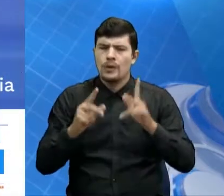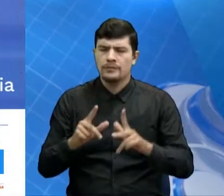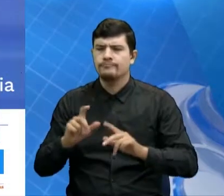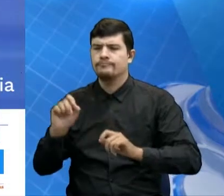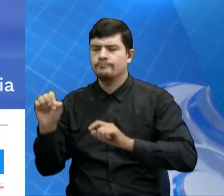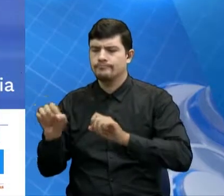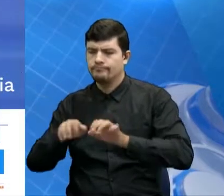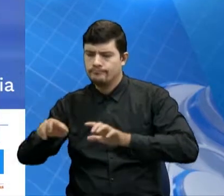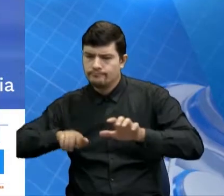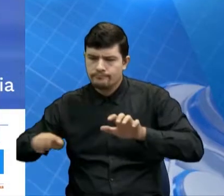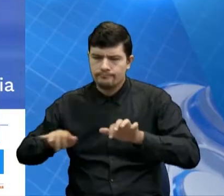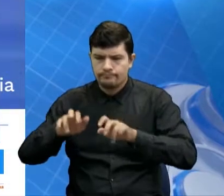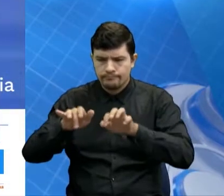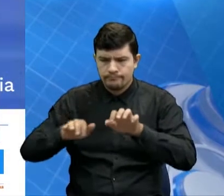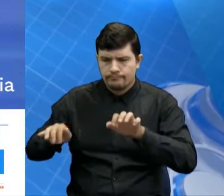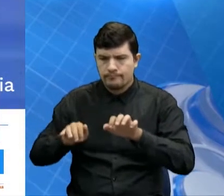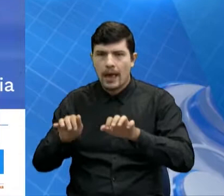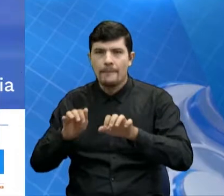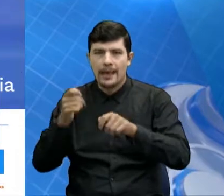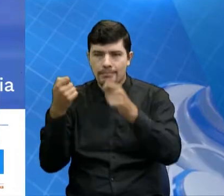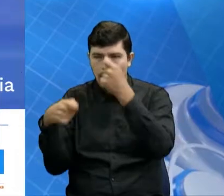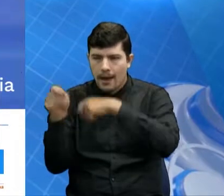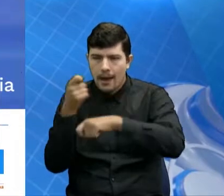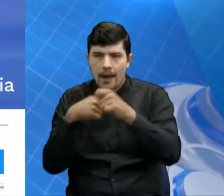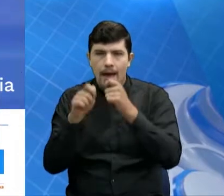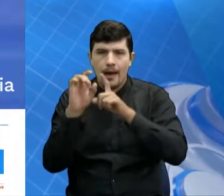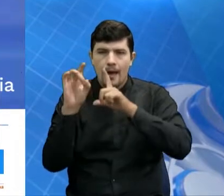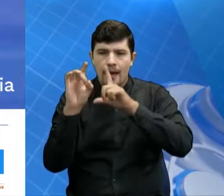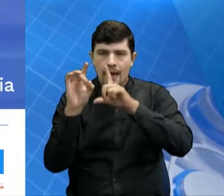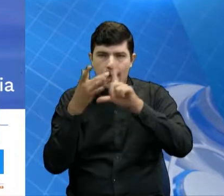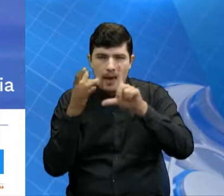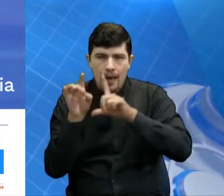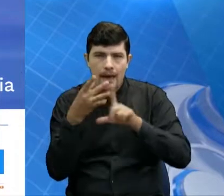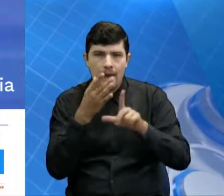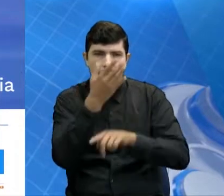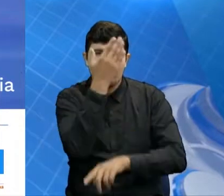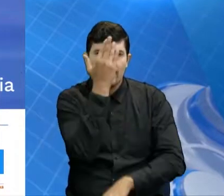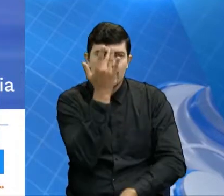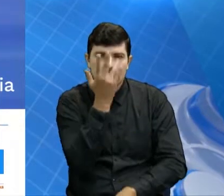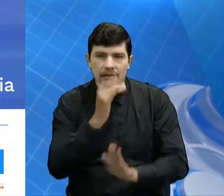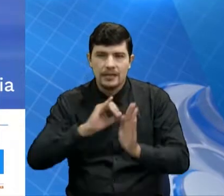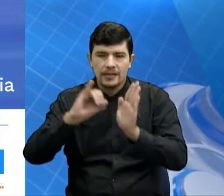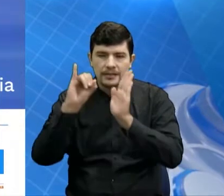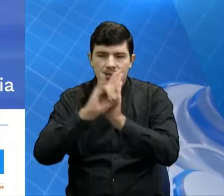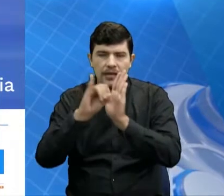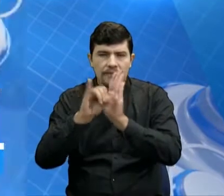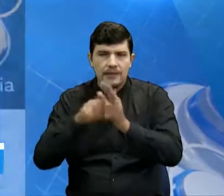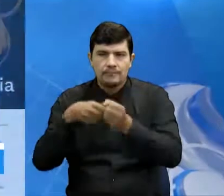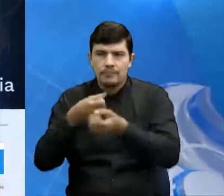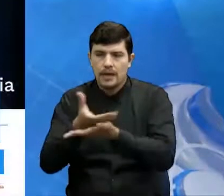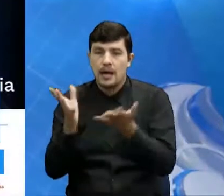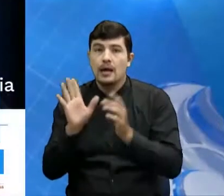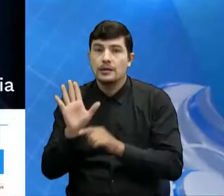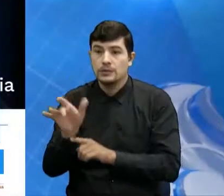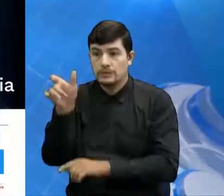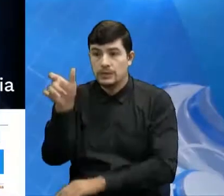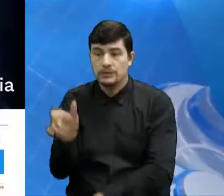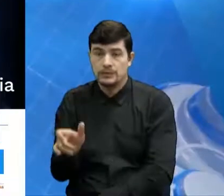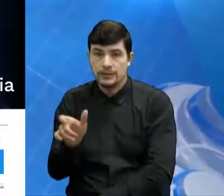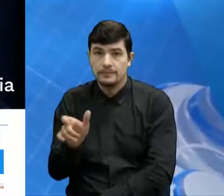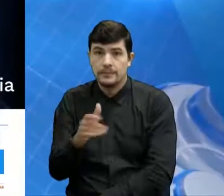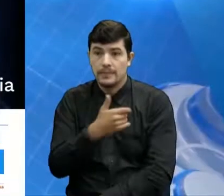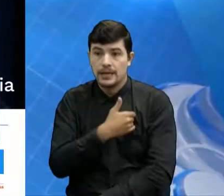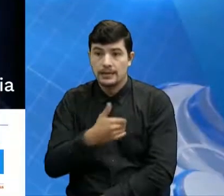de un dispositivo electrónico frente al Facebook, Instagram y las demás redes sociales. Va a estar presente el presidente de Facebook